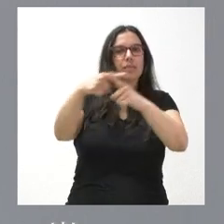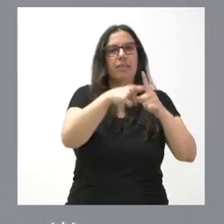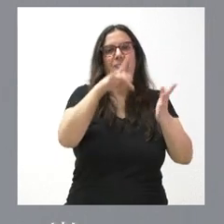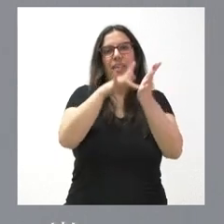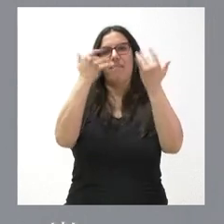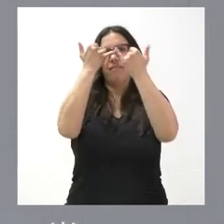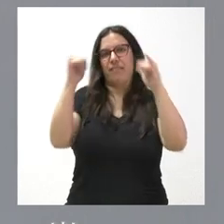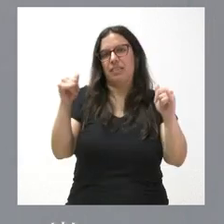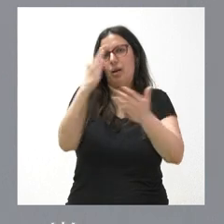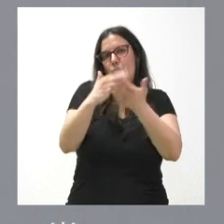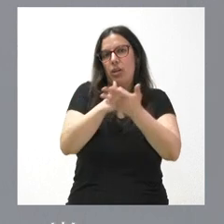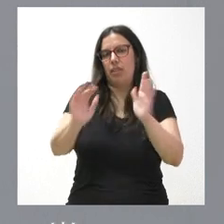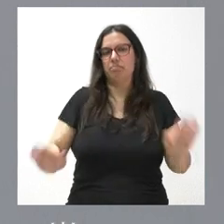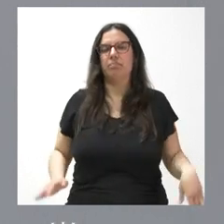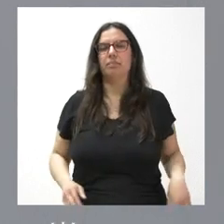fiesta como es el día de la comunidad.